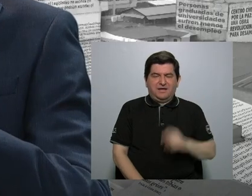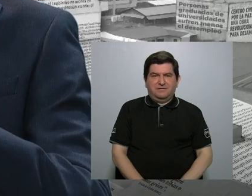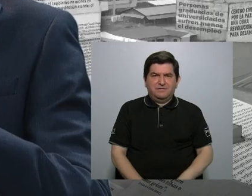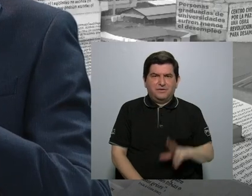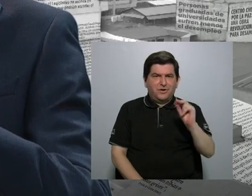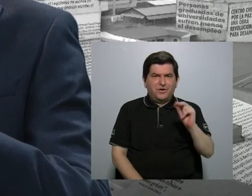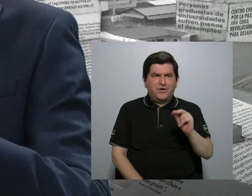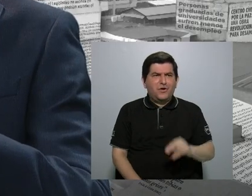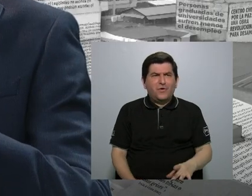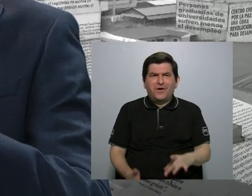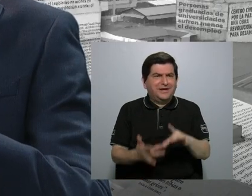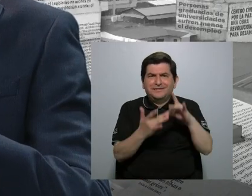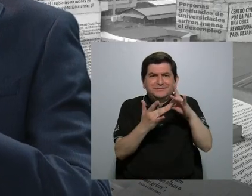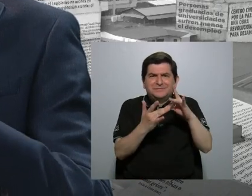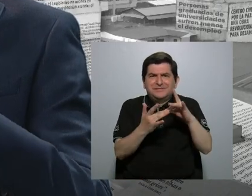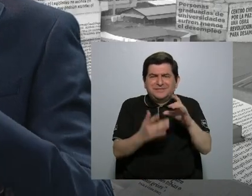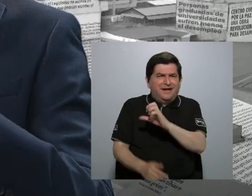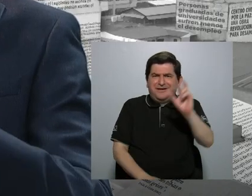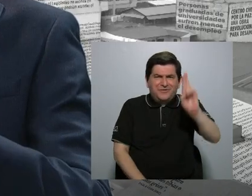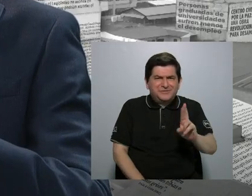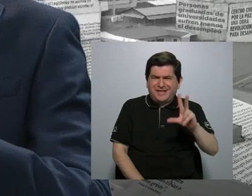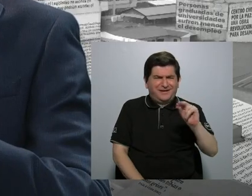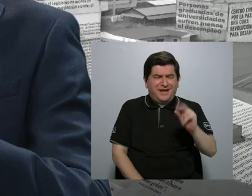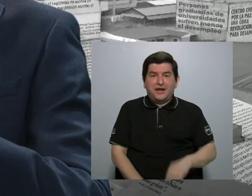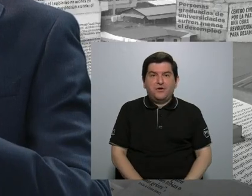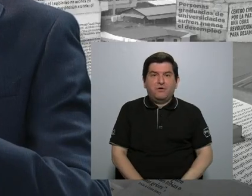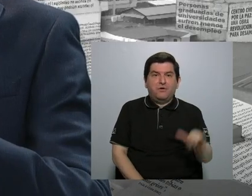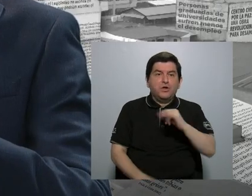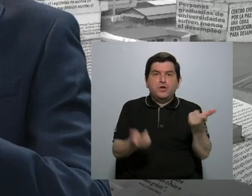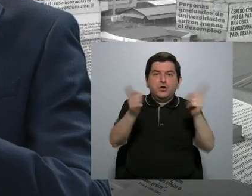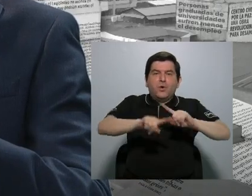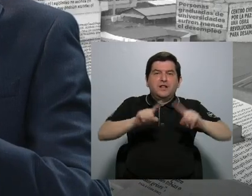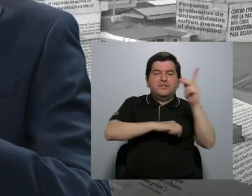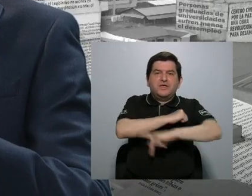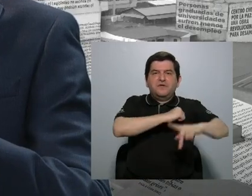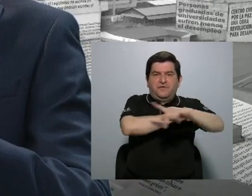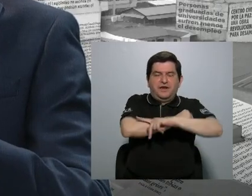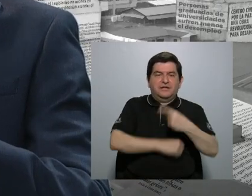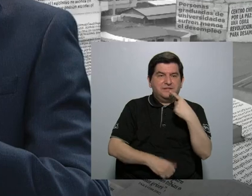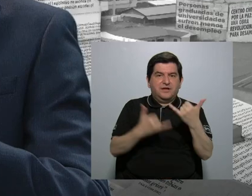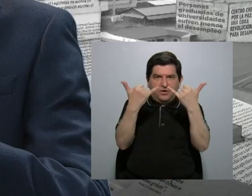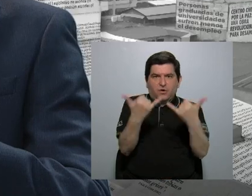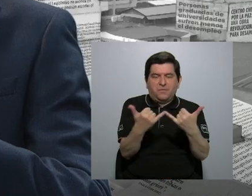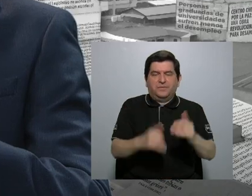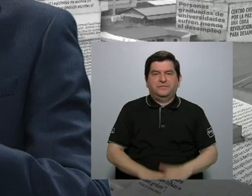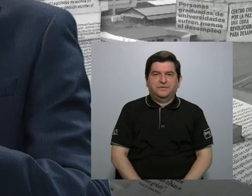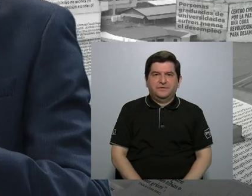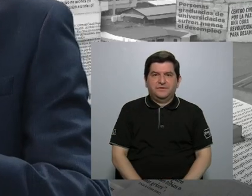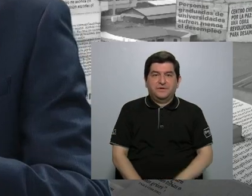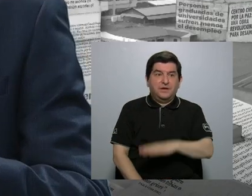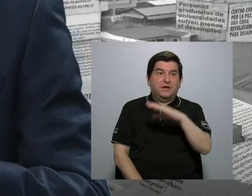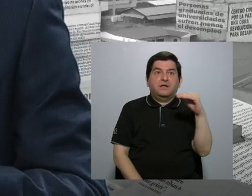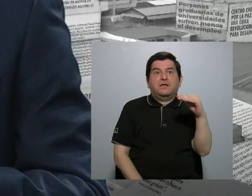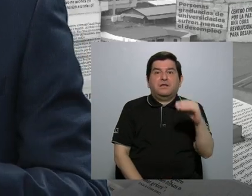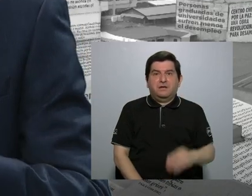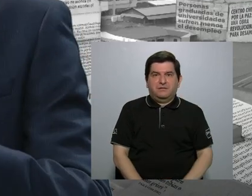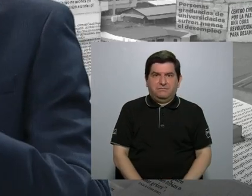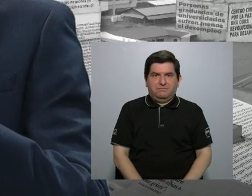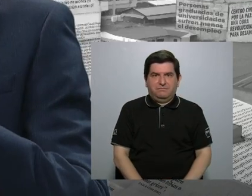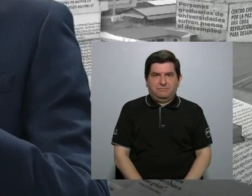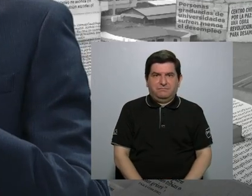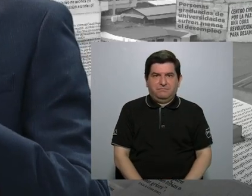excepcional de Costa Rica, sino que también ocurre en otros países, como lo he señalado ahora. Y qué decirles con Almo,